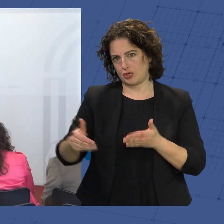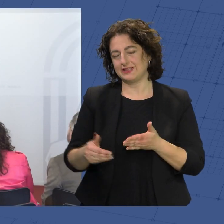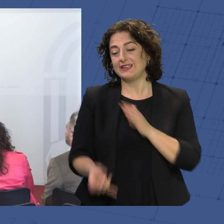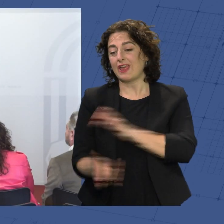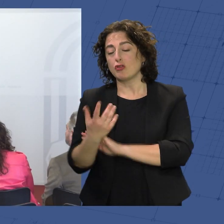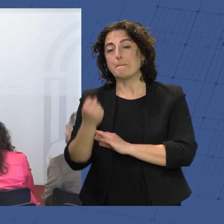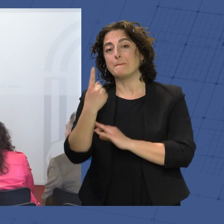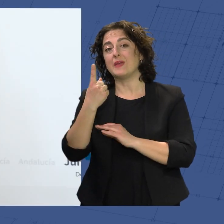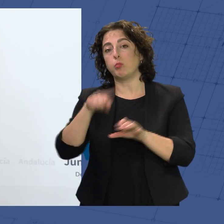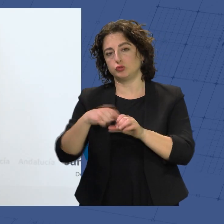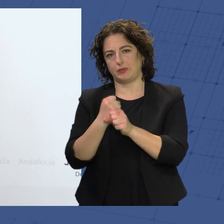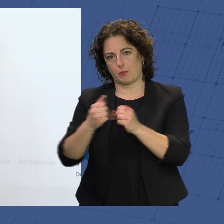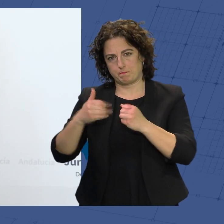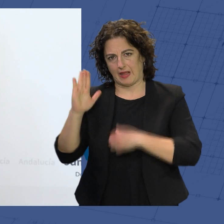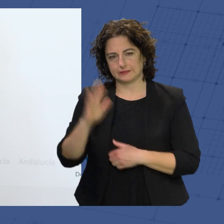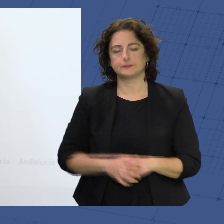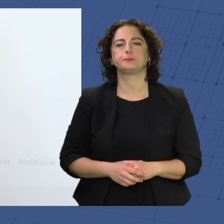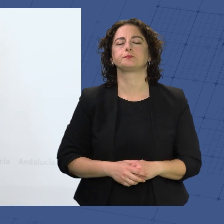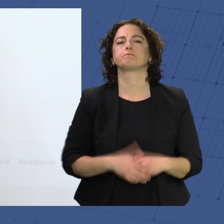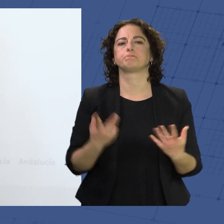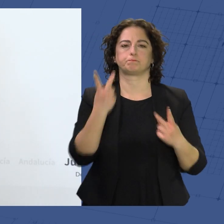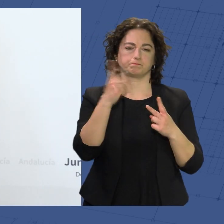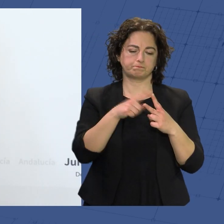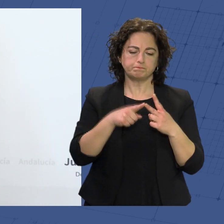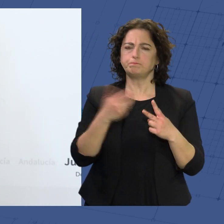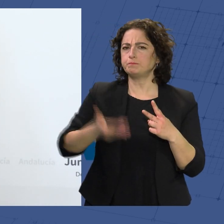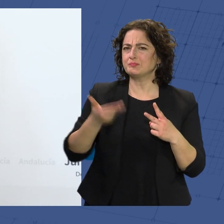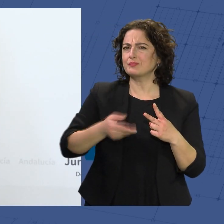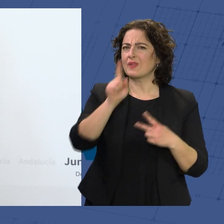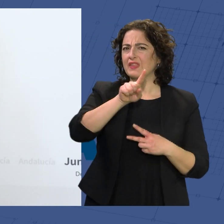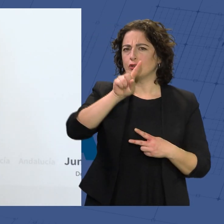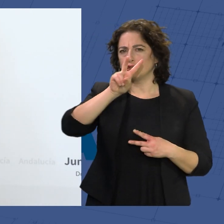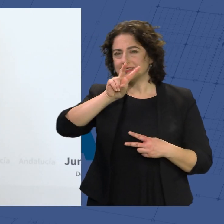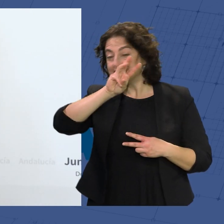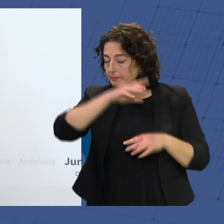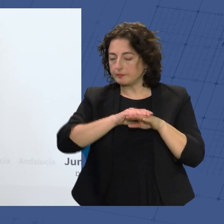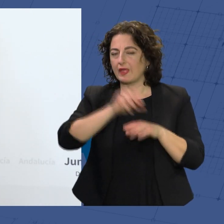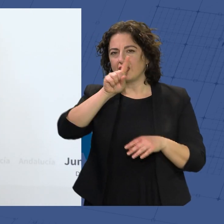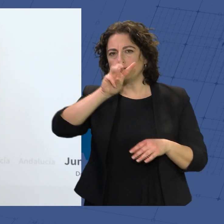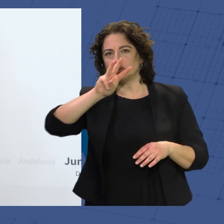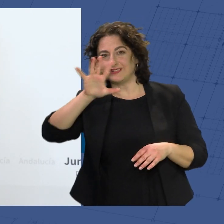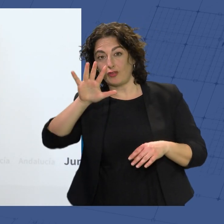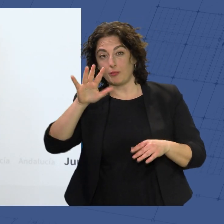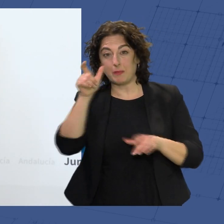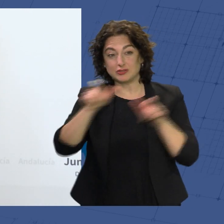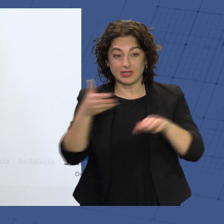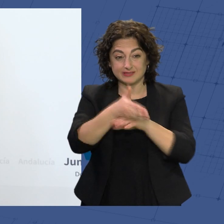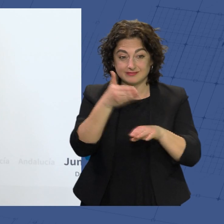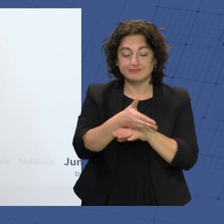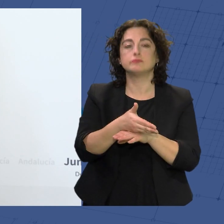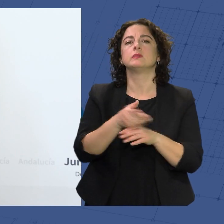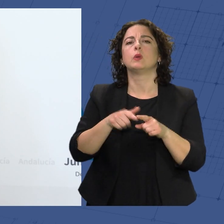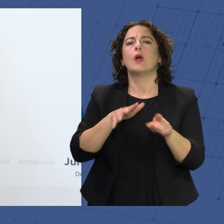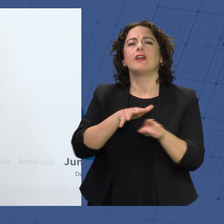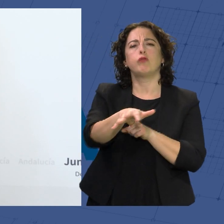millar de puestos de trabajo. Dos datos importantísimos. 135.000 asistentes cada edición y un impacto